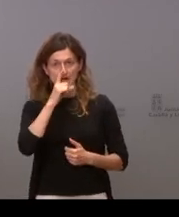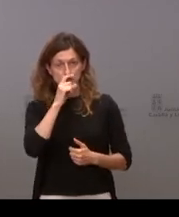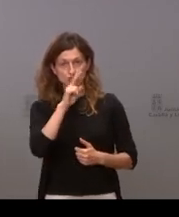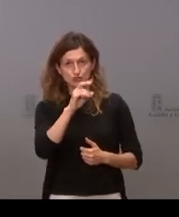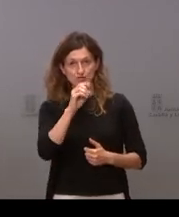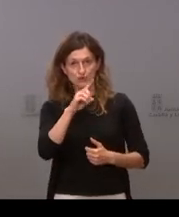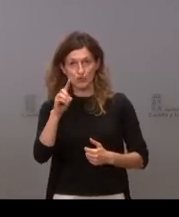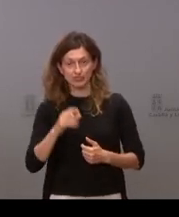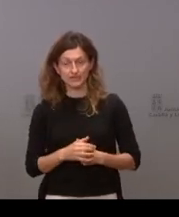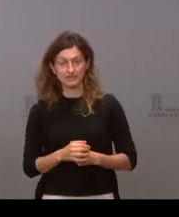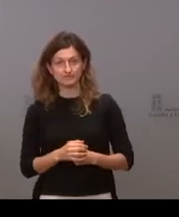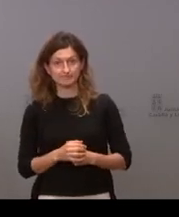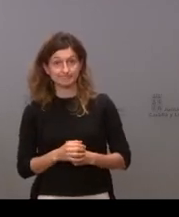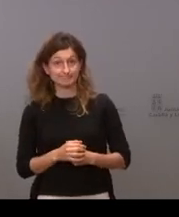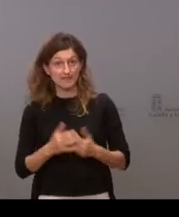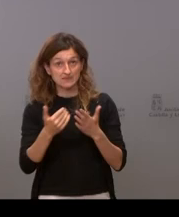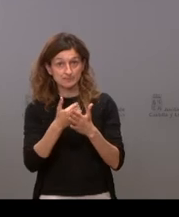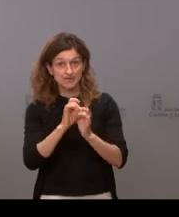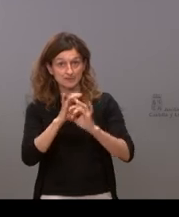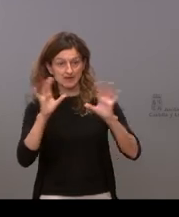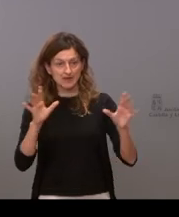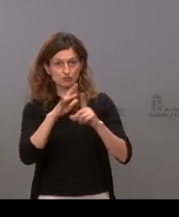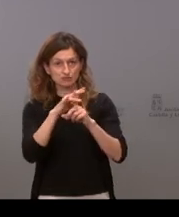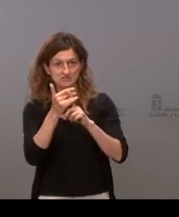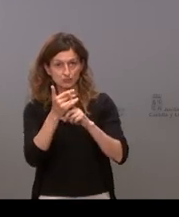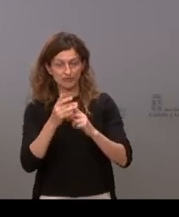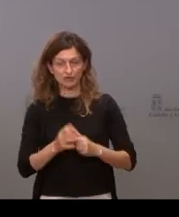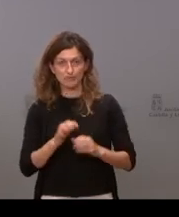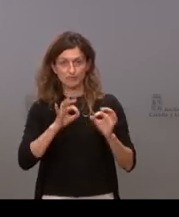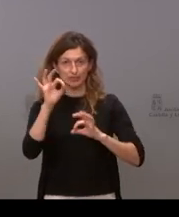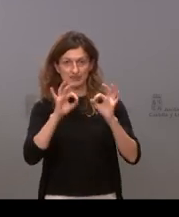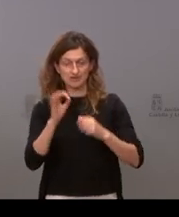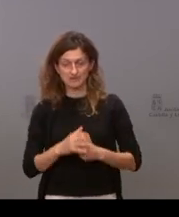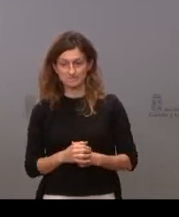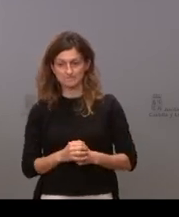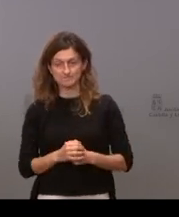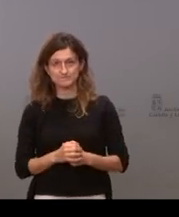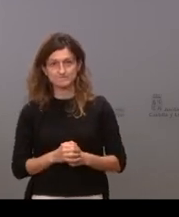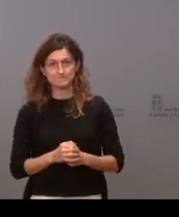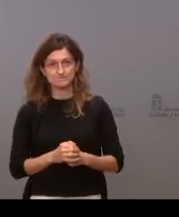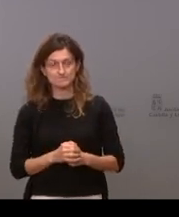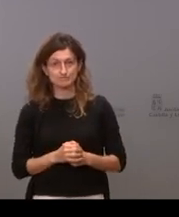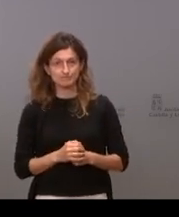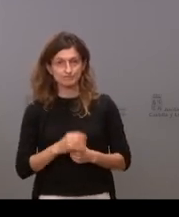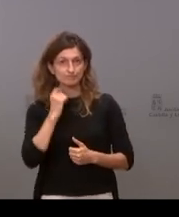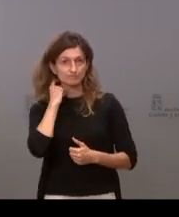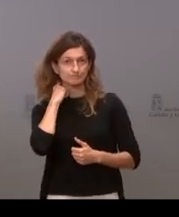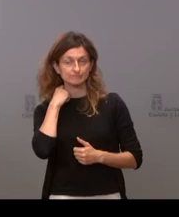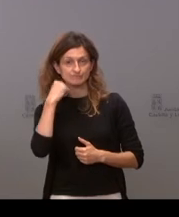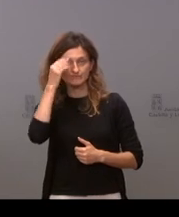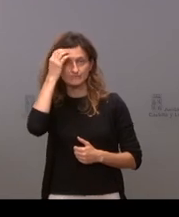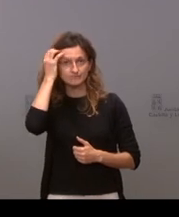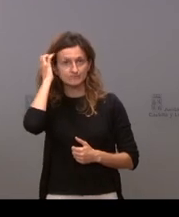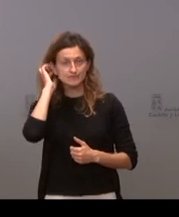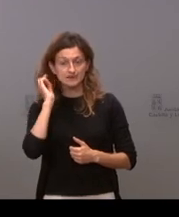si nos podía aclarar un poco toda esta situación porcentual que pueda estar en duda y al